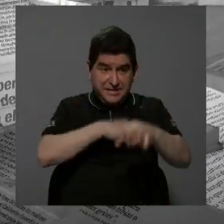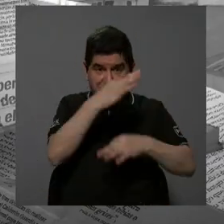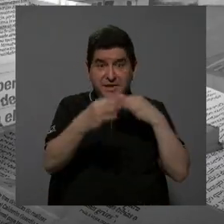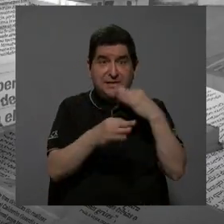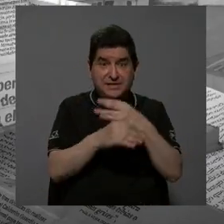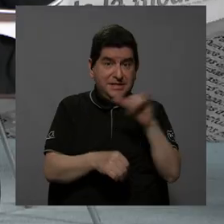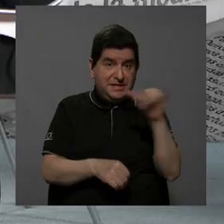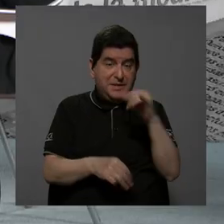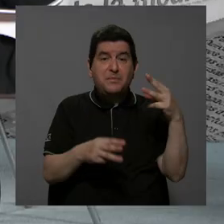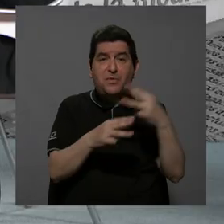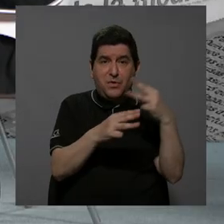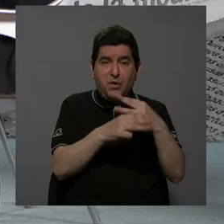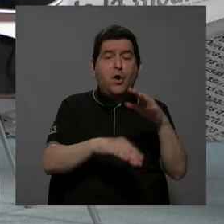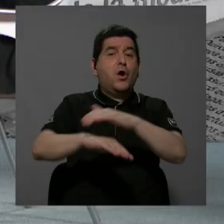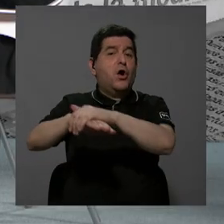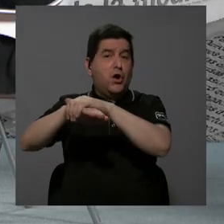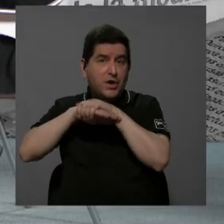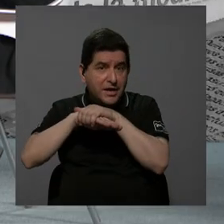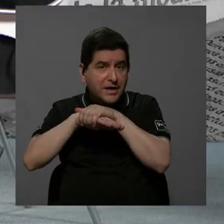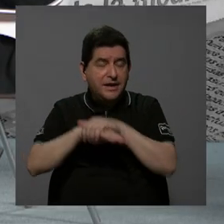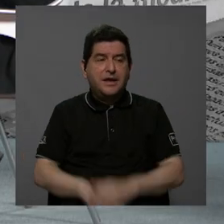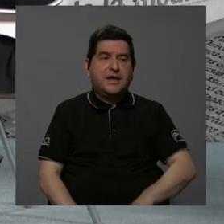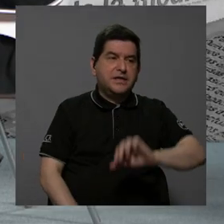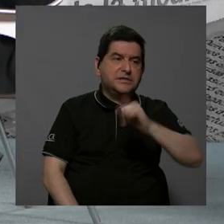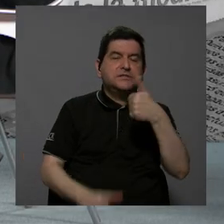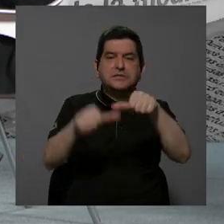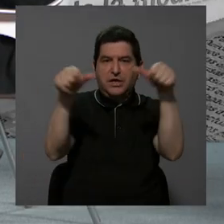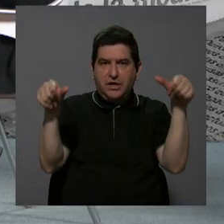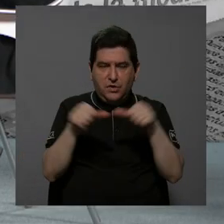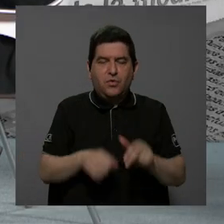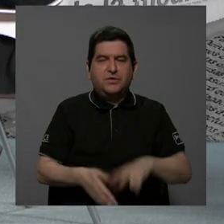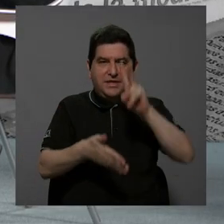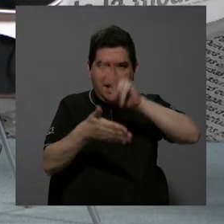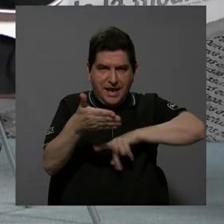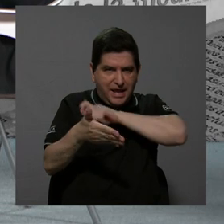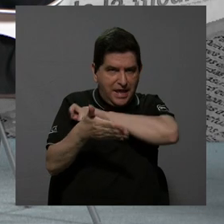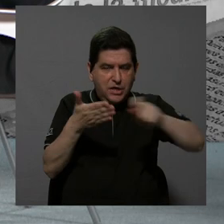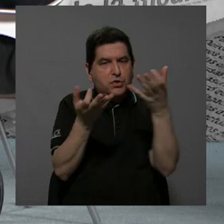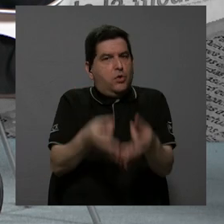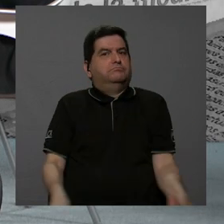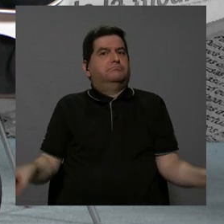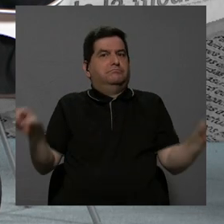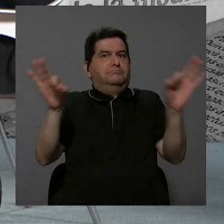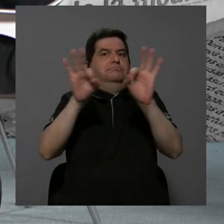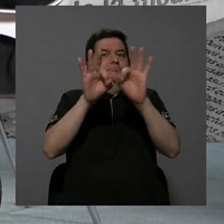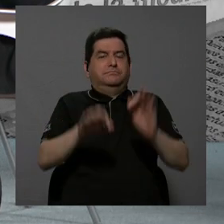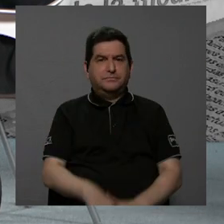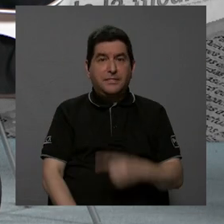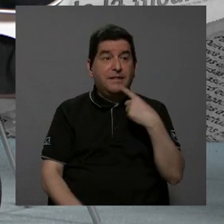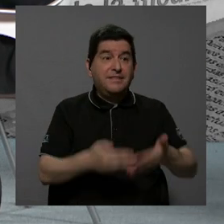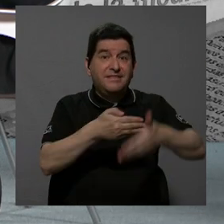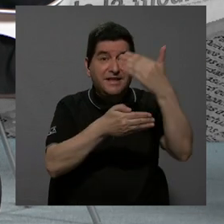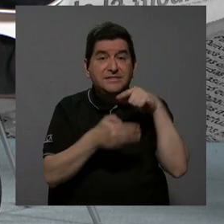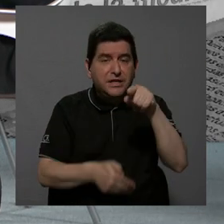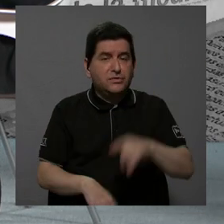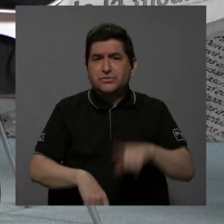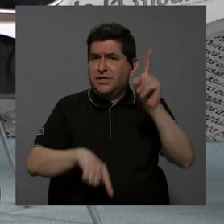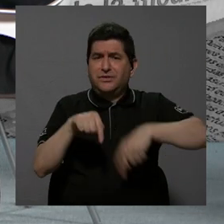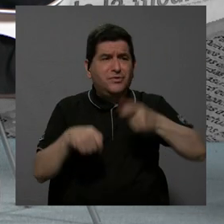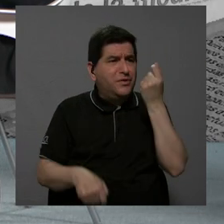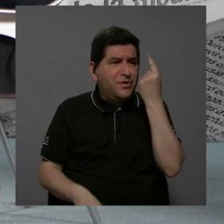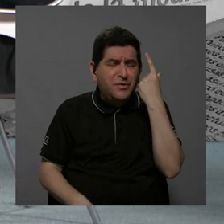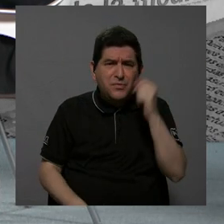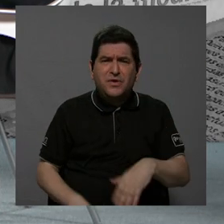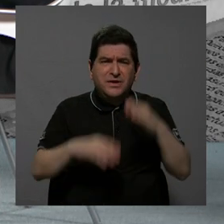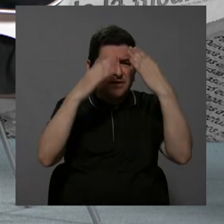de matemática o como este de inglés, en realidad en otras áreas, lectoescritura es muy importante, porque como decíamos antes, si usted no logra comprender